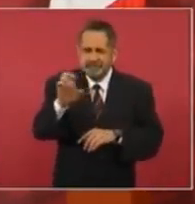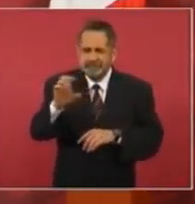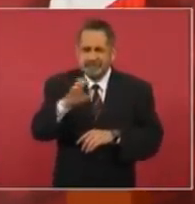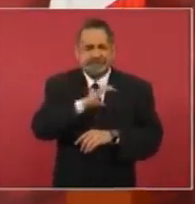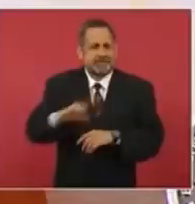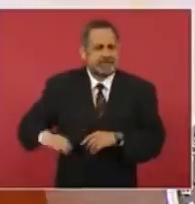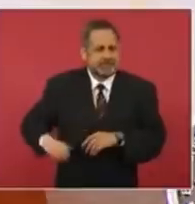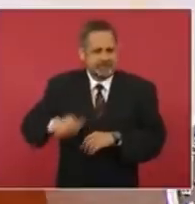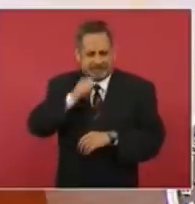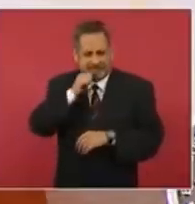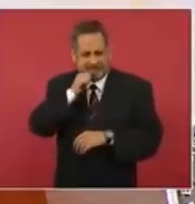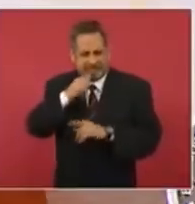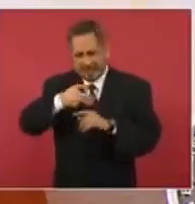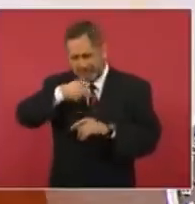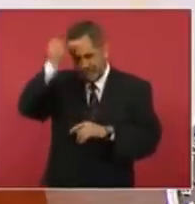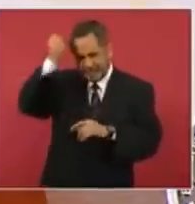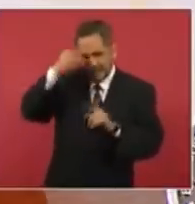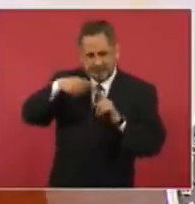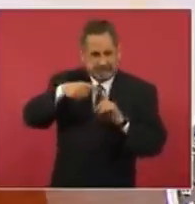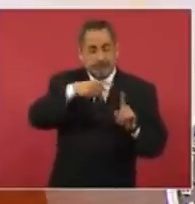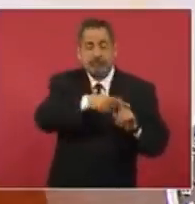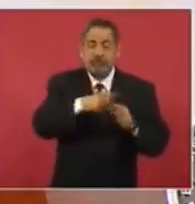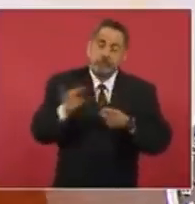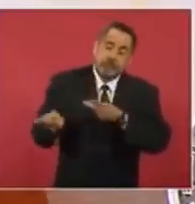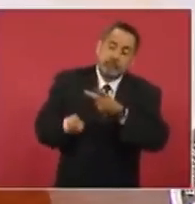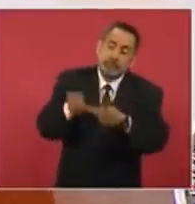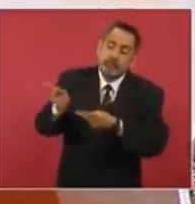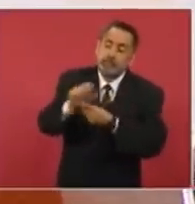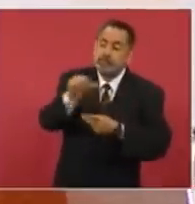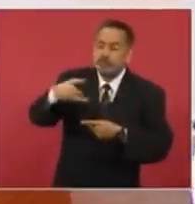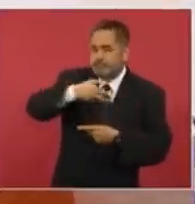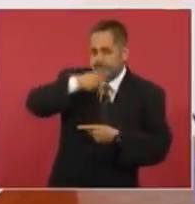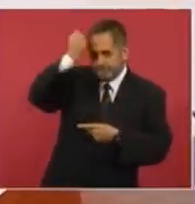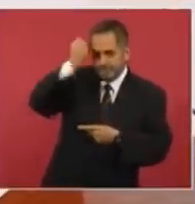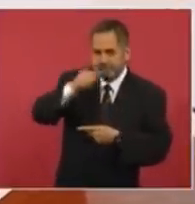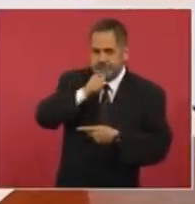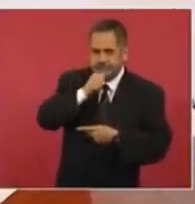y hacía preguntas a los precandidatos.